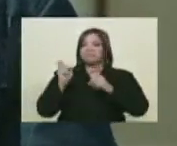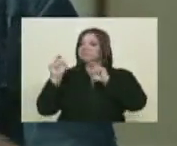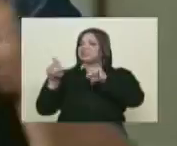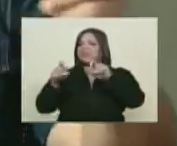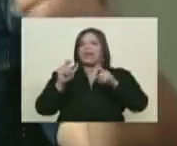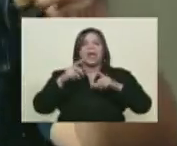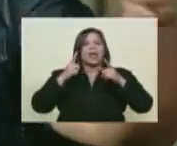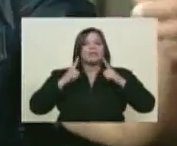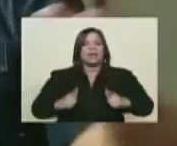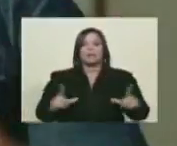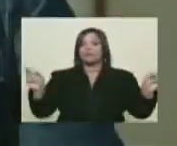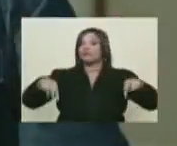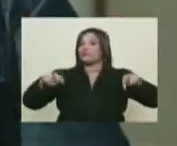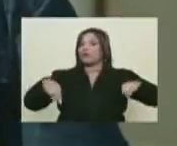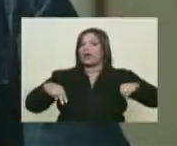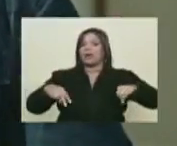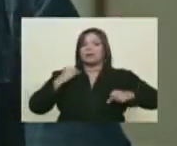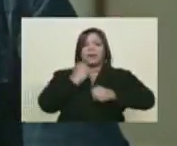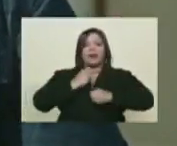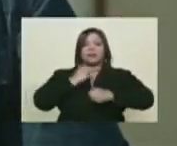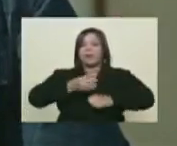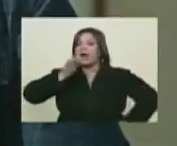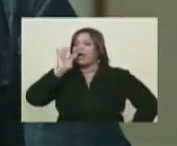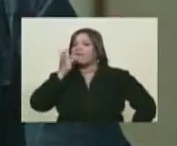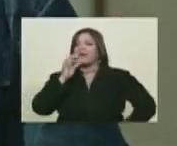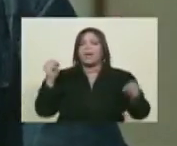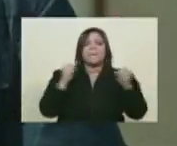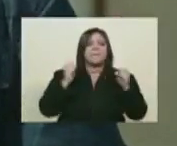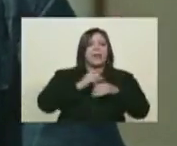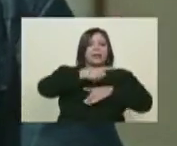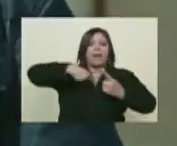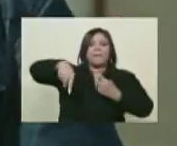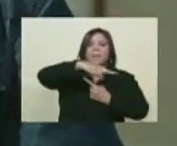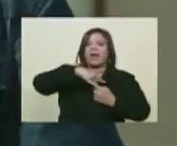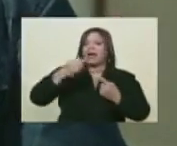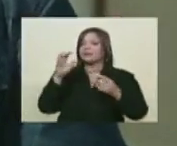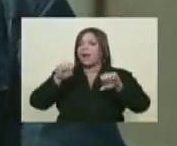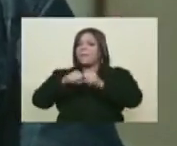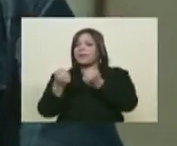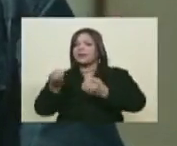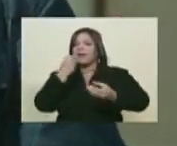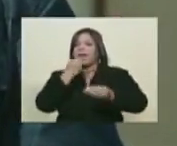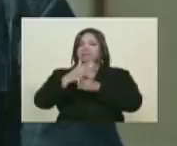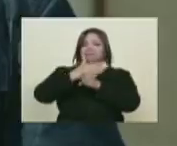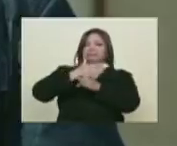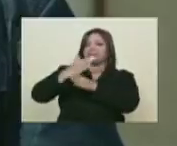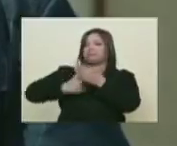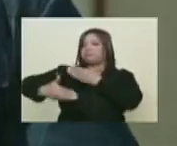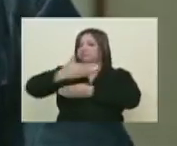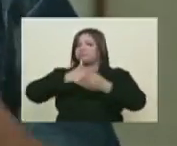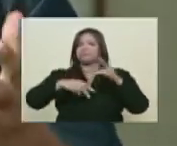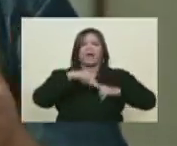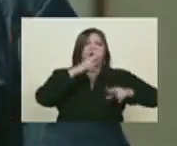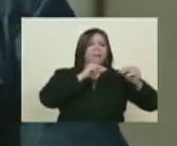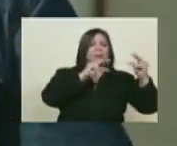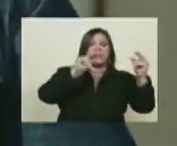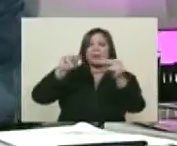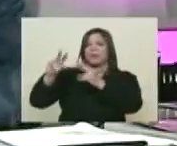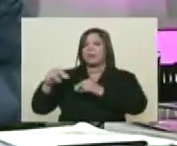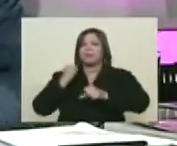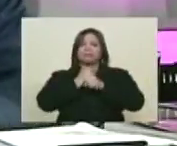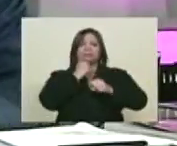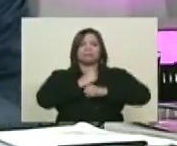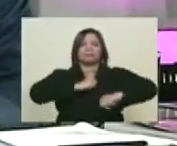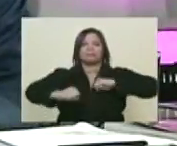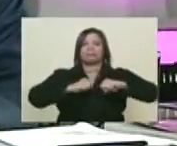descansa. Usted lo ve en un cafetín de Mérida, en una plaza, en una panadería, conversando, construyendo, dando diálogo. tú sabes